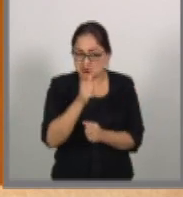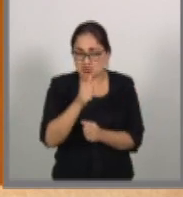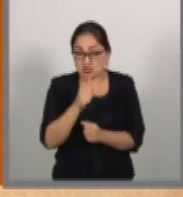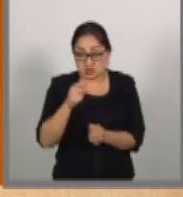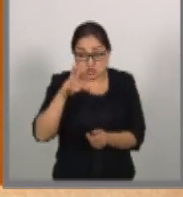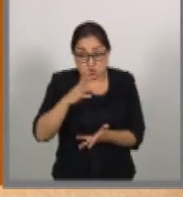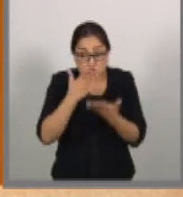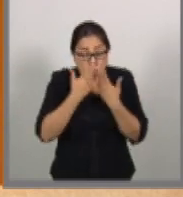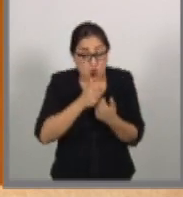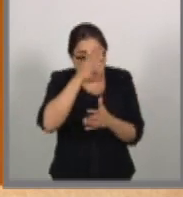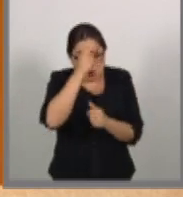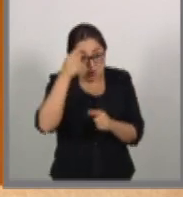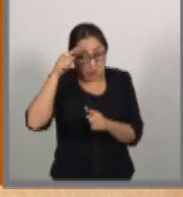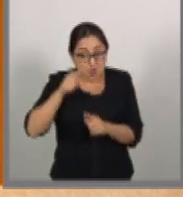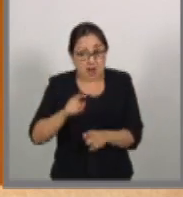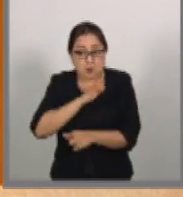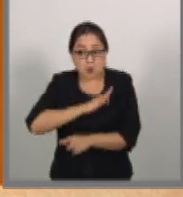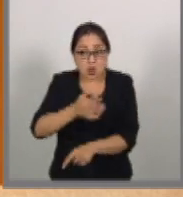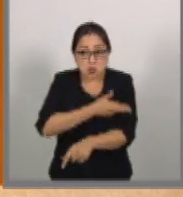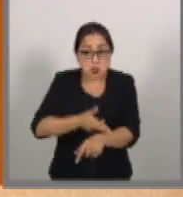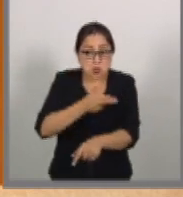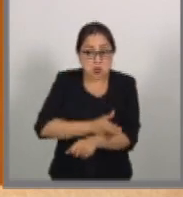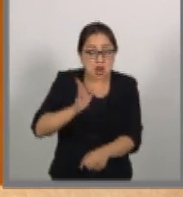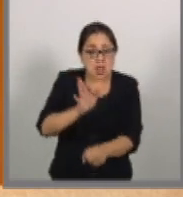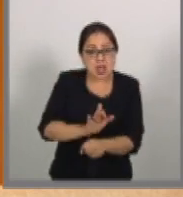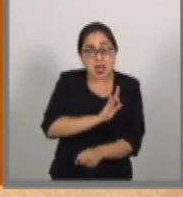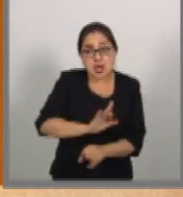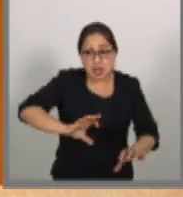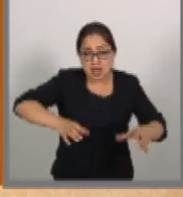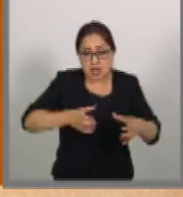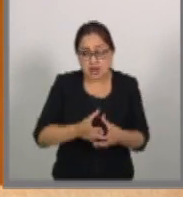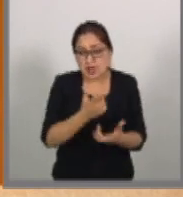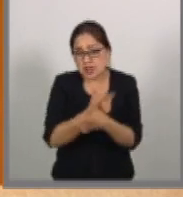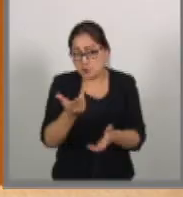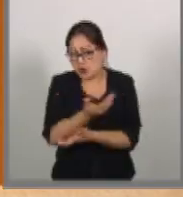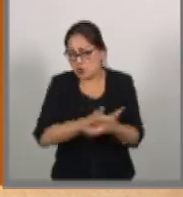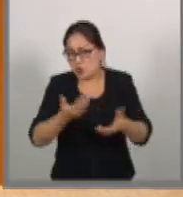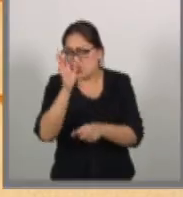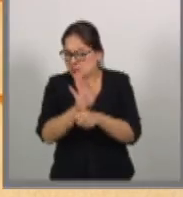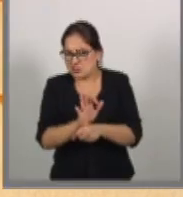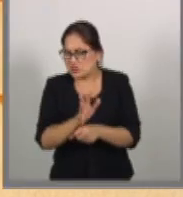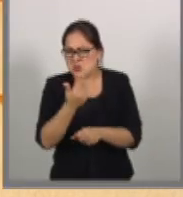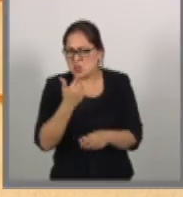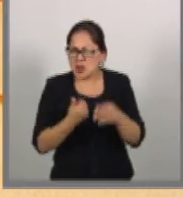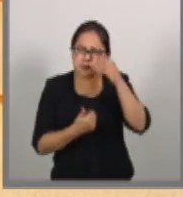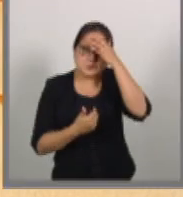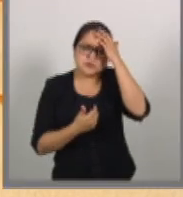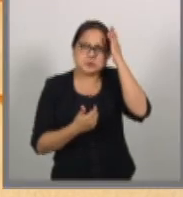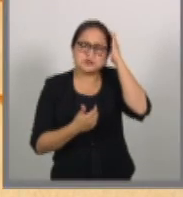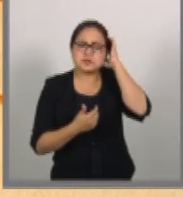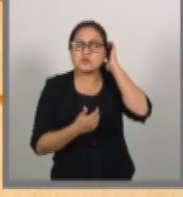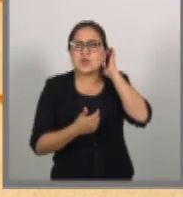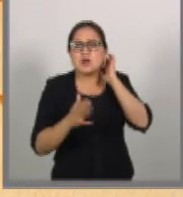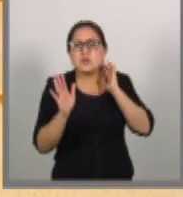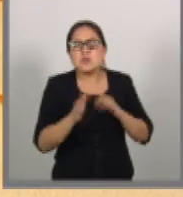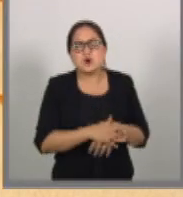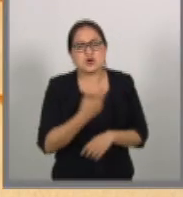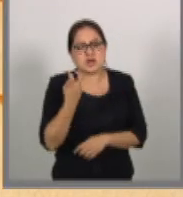un acuerdo para tratar de privilegiar el libre comercio. Porque fue un acuerdo